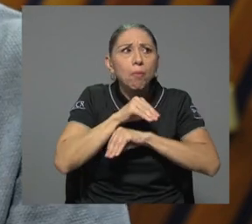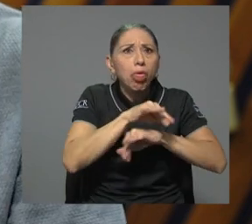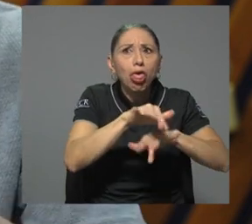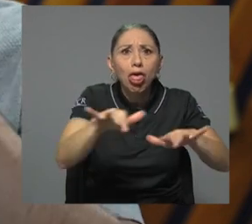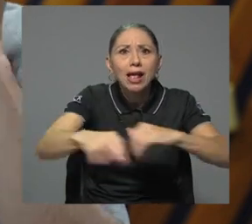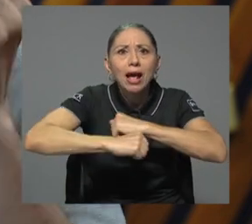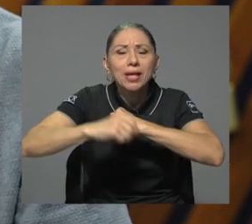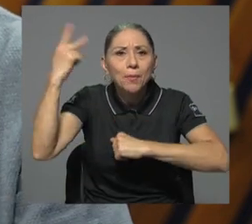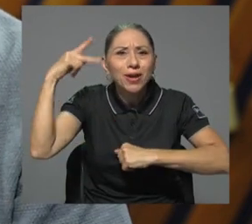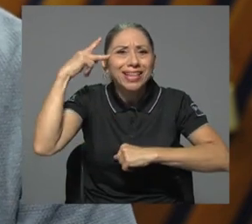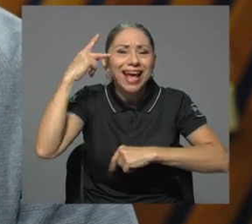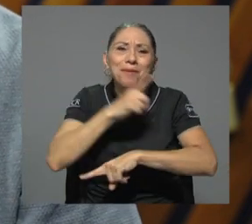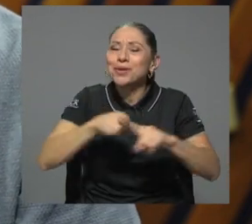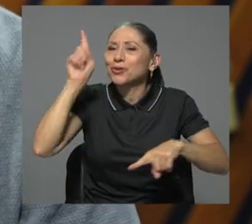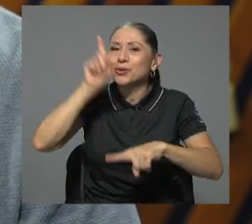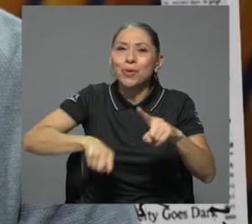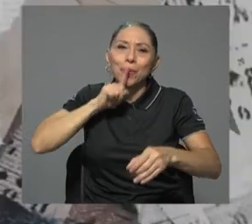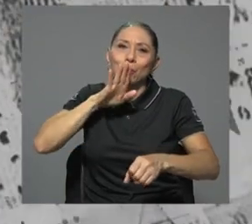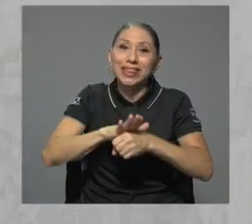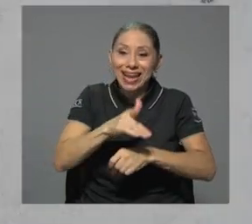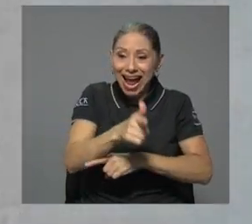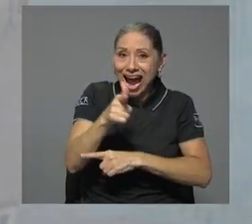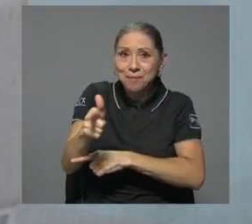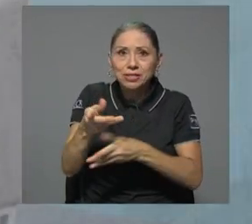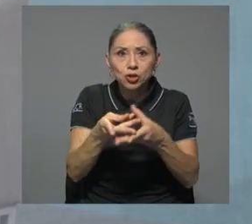prometerlas como una solución a la violencia.